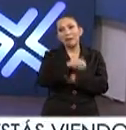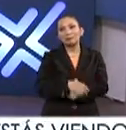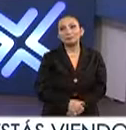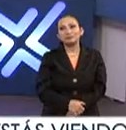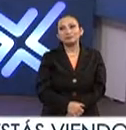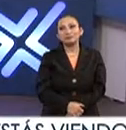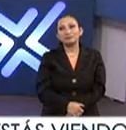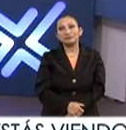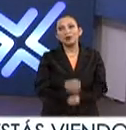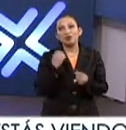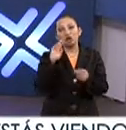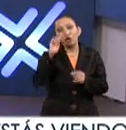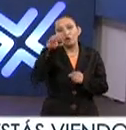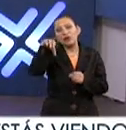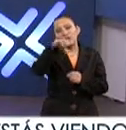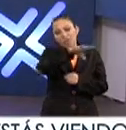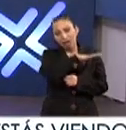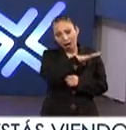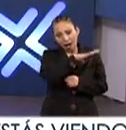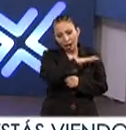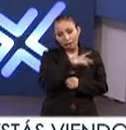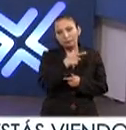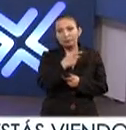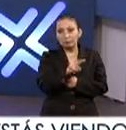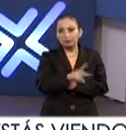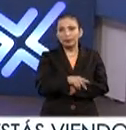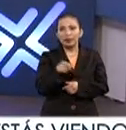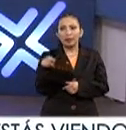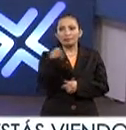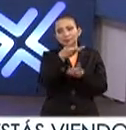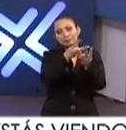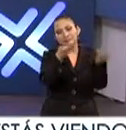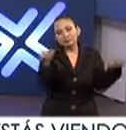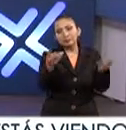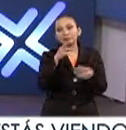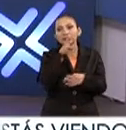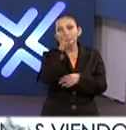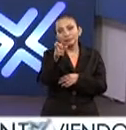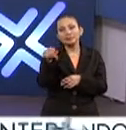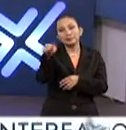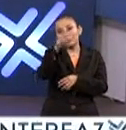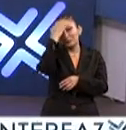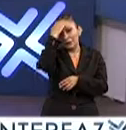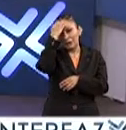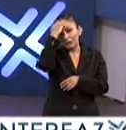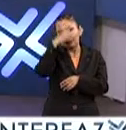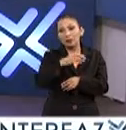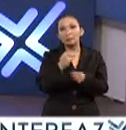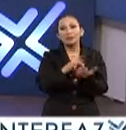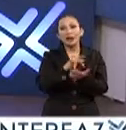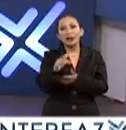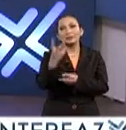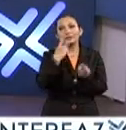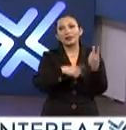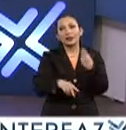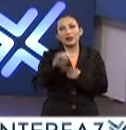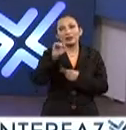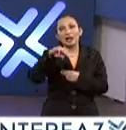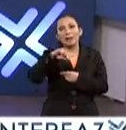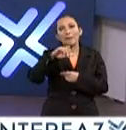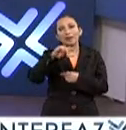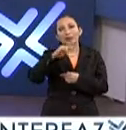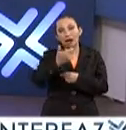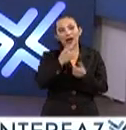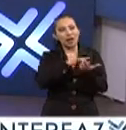Nacional, muchas universidades más lo ofrecen, pero bueno, pues ahí están los resultados de una experiencia académica. Muchísimas gracias por estar con nosotros, Samantha.